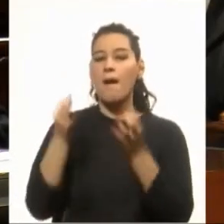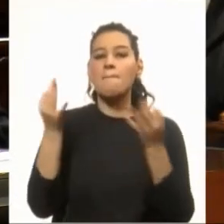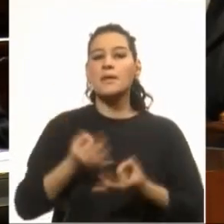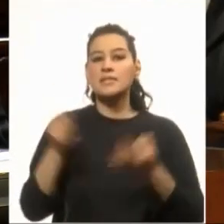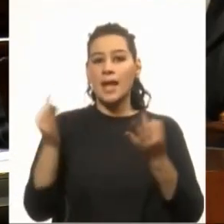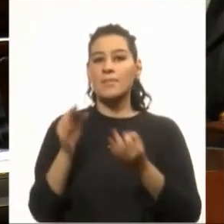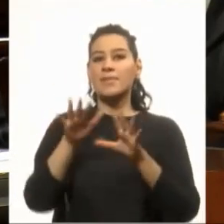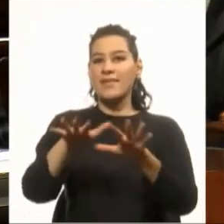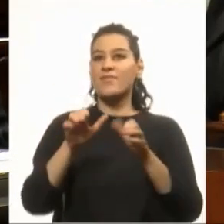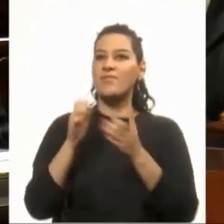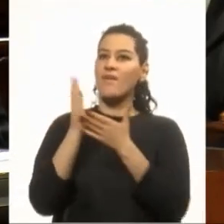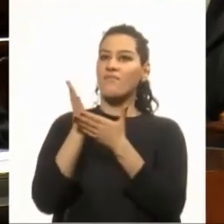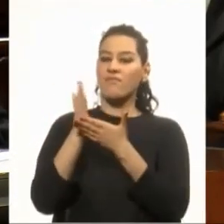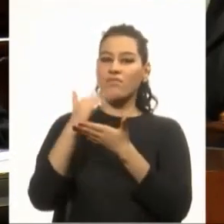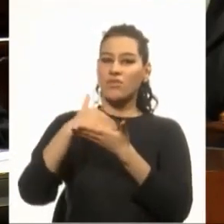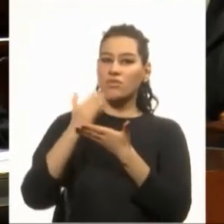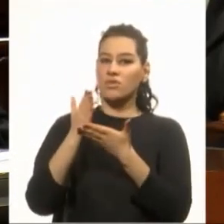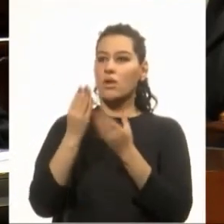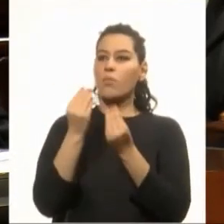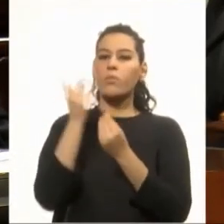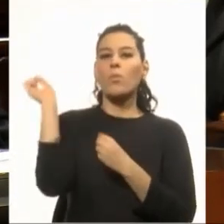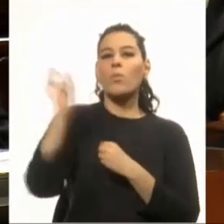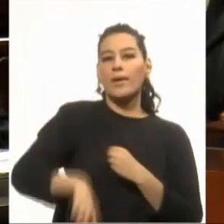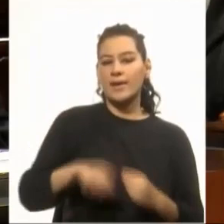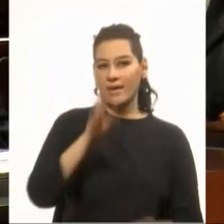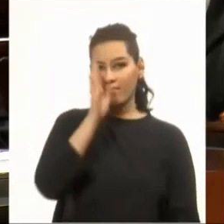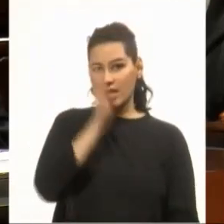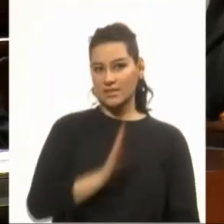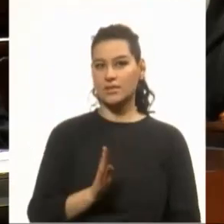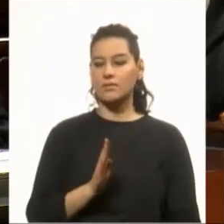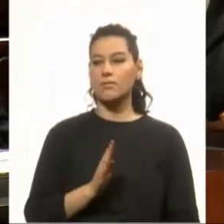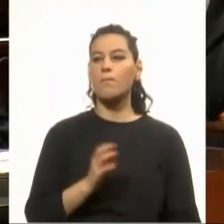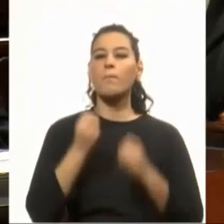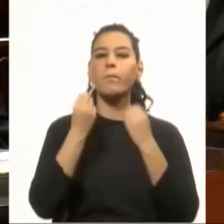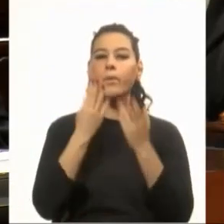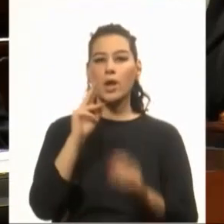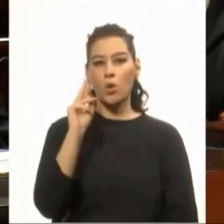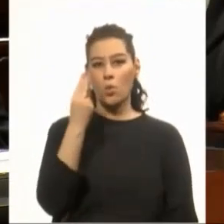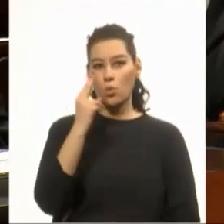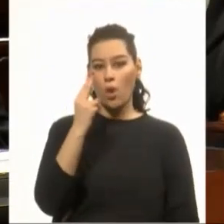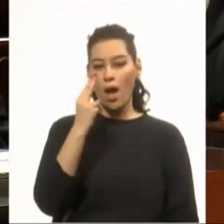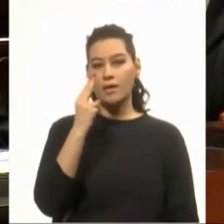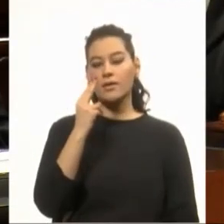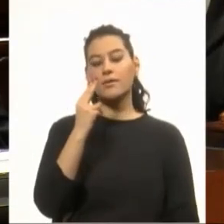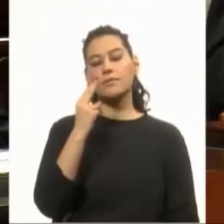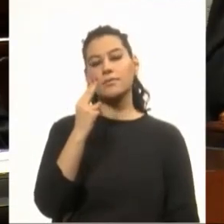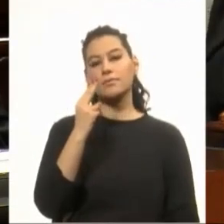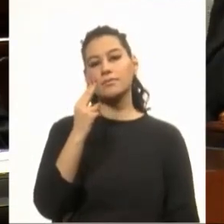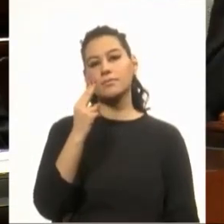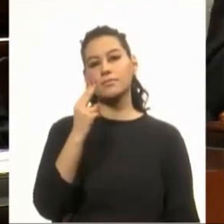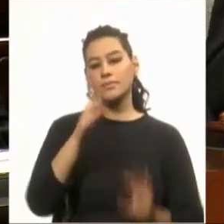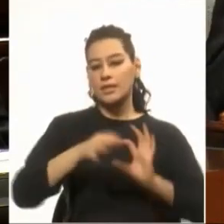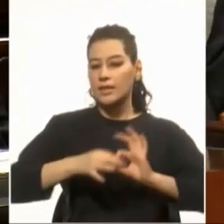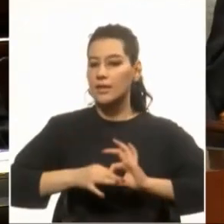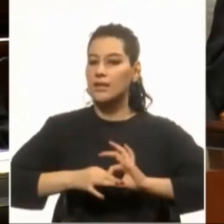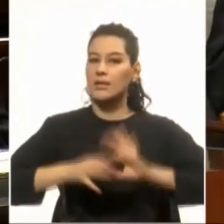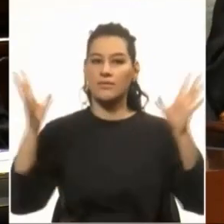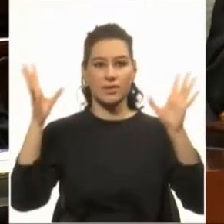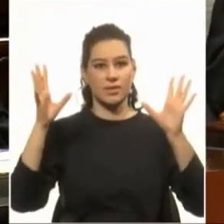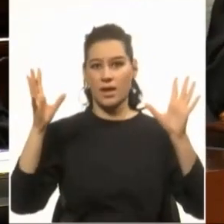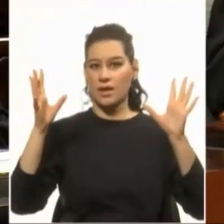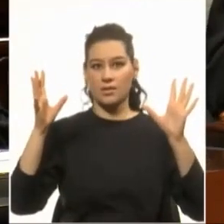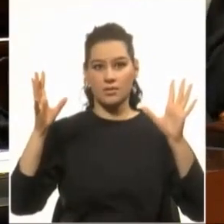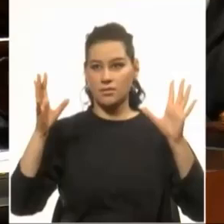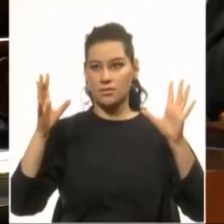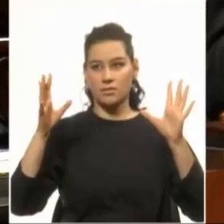fronterizas, es mucha de origen brasileño, porque en el Uruguay se cultivó la libertad de vientres mucho